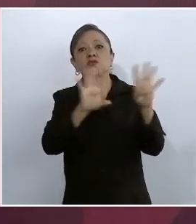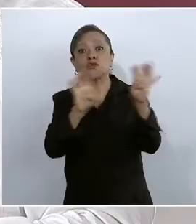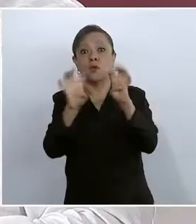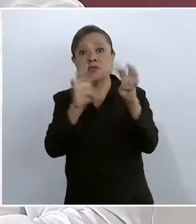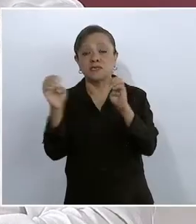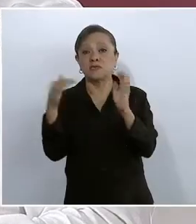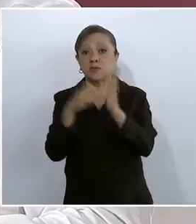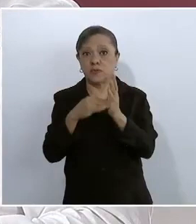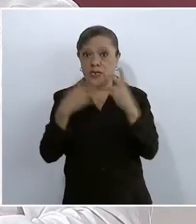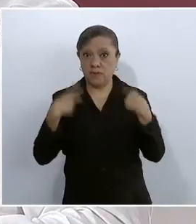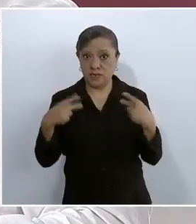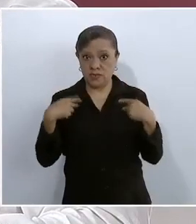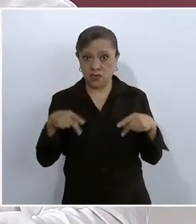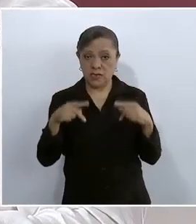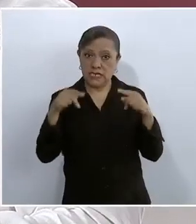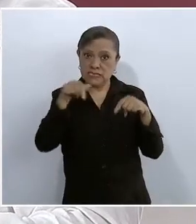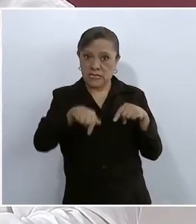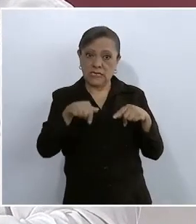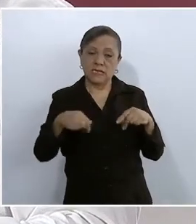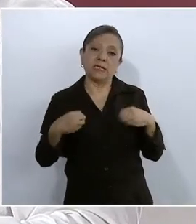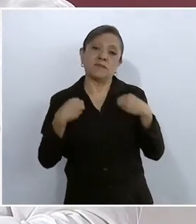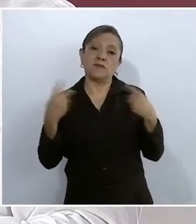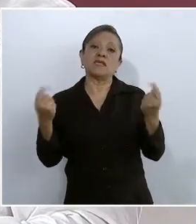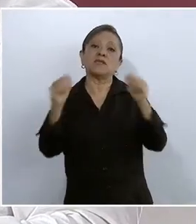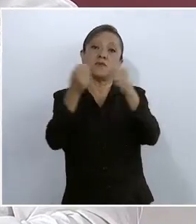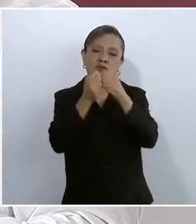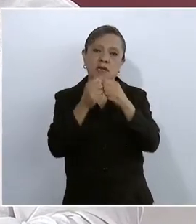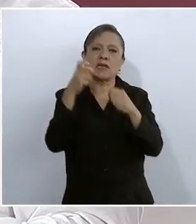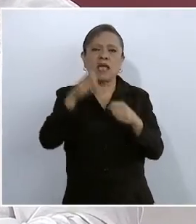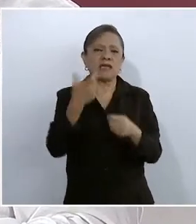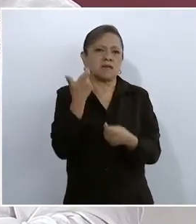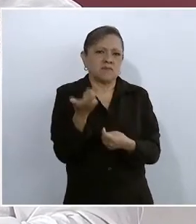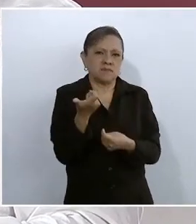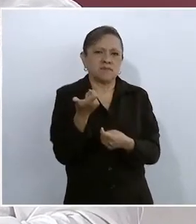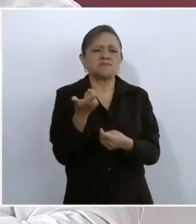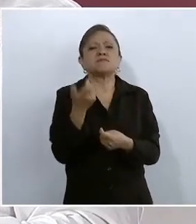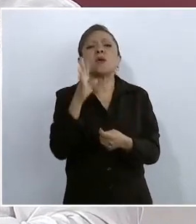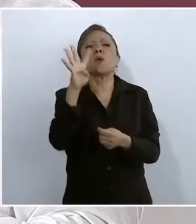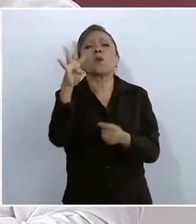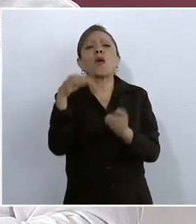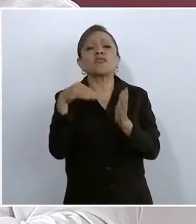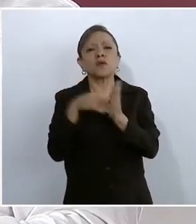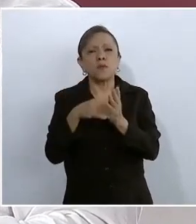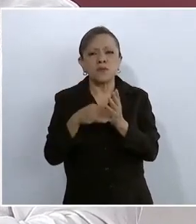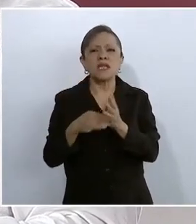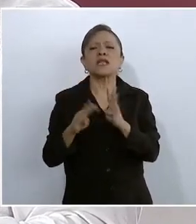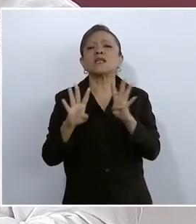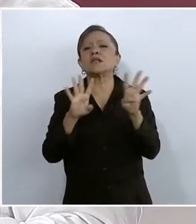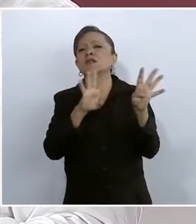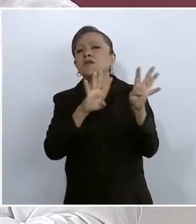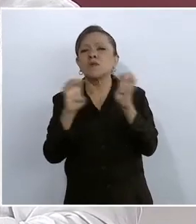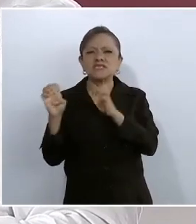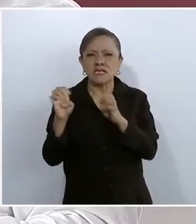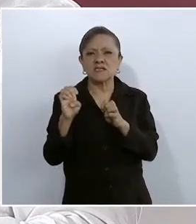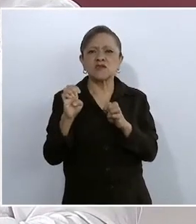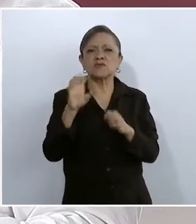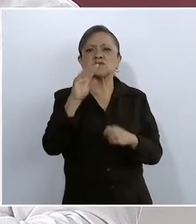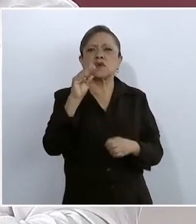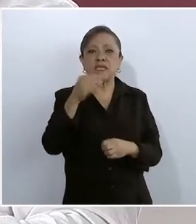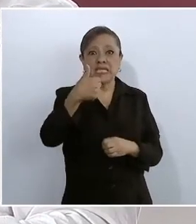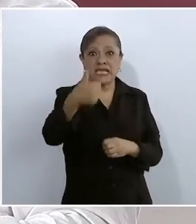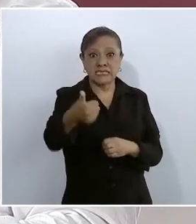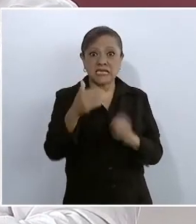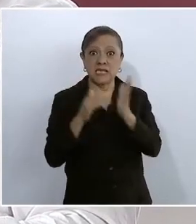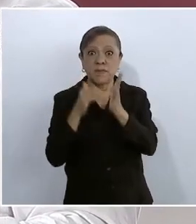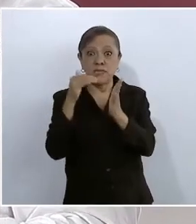habitantes. El monto total de inversión para culminar la obra asciende a los 4.396 millones de pesos, la cual